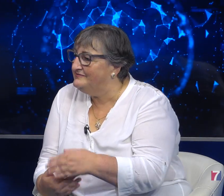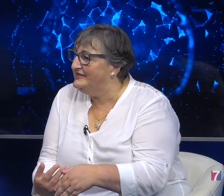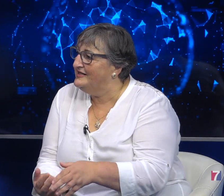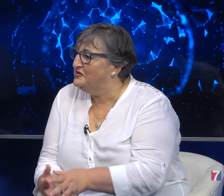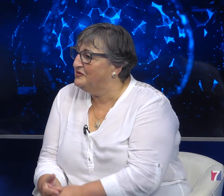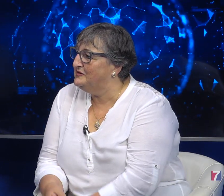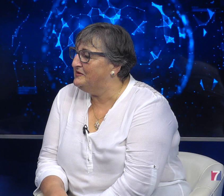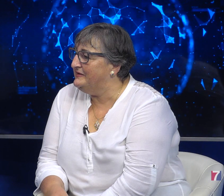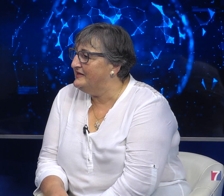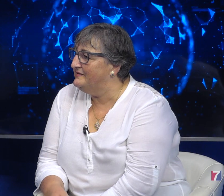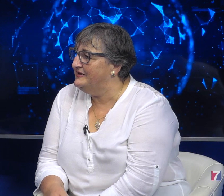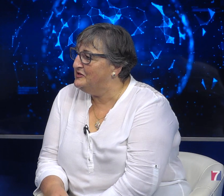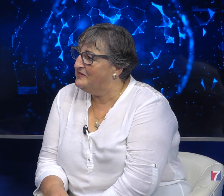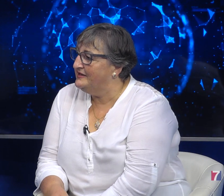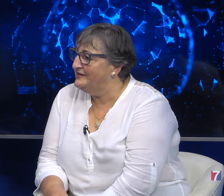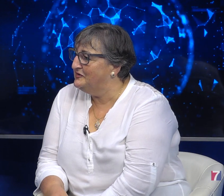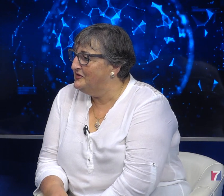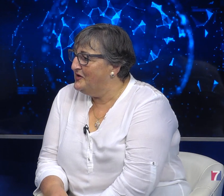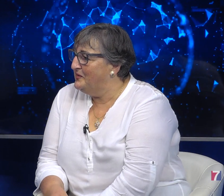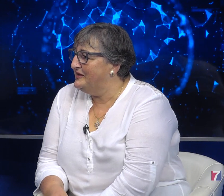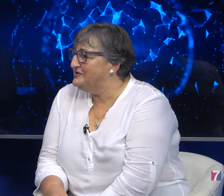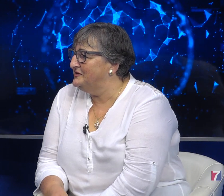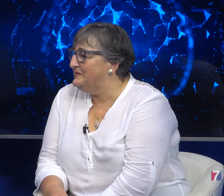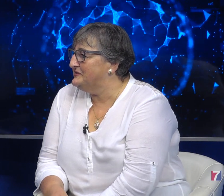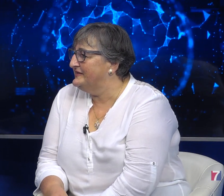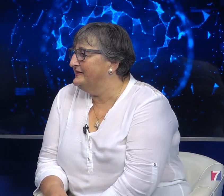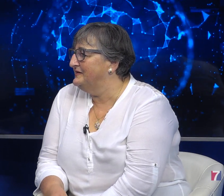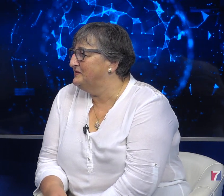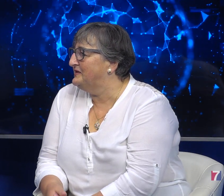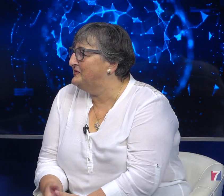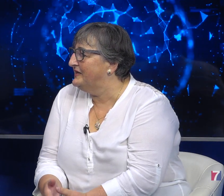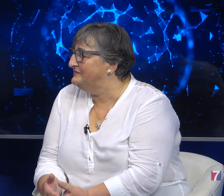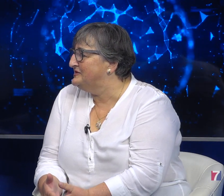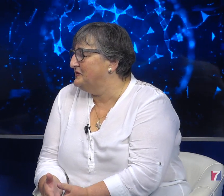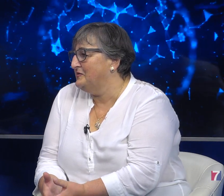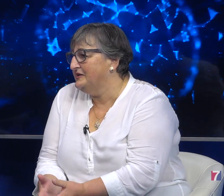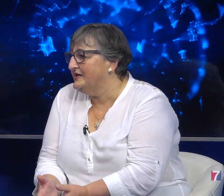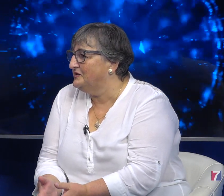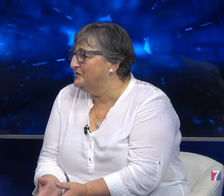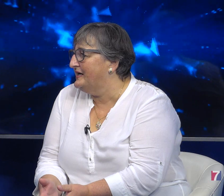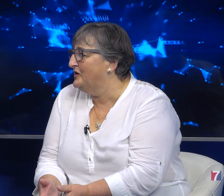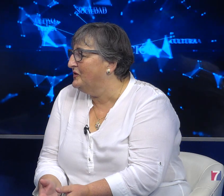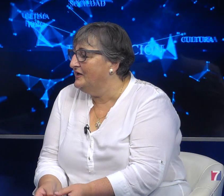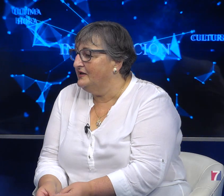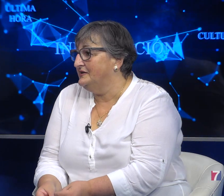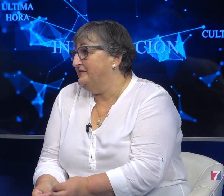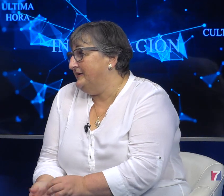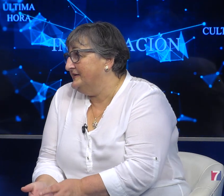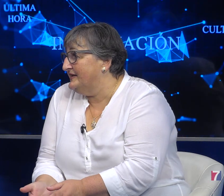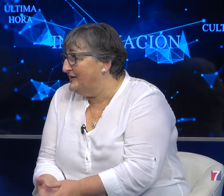me venía yo cuando volvía ya venía yo maquinando una historia pues que que fuera una historia bonita y que tuviera algo